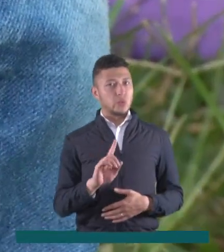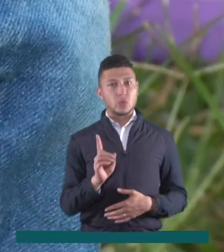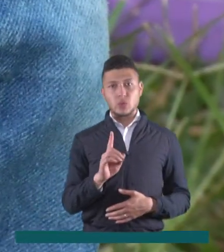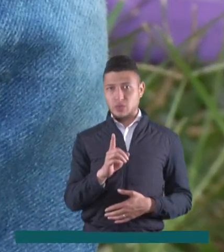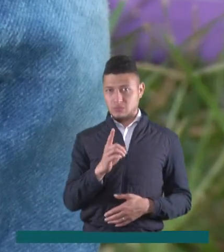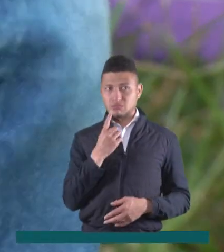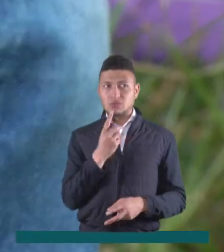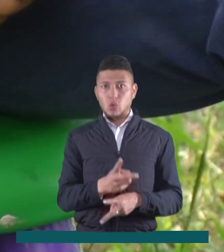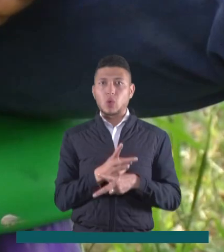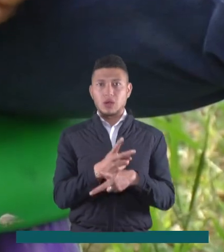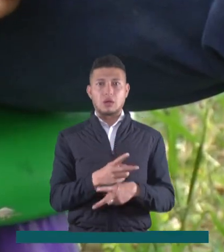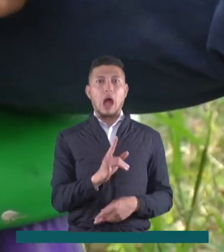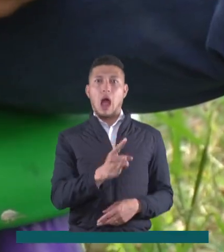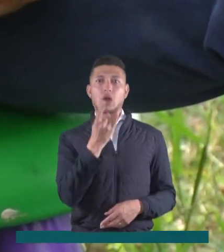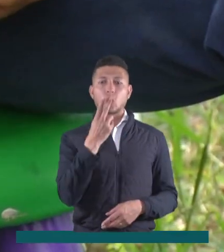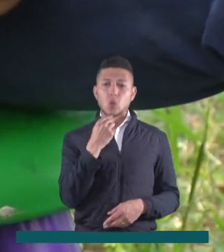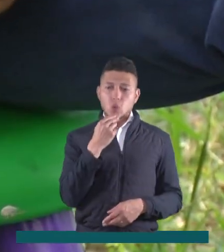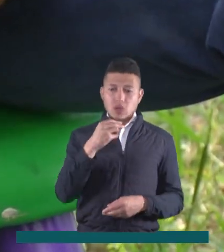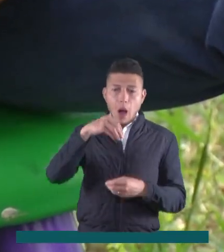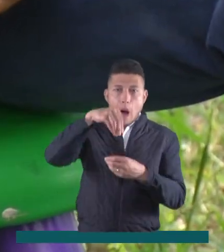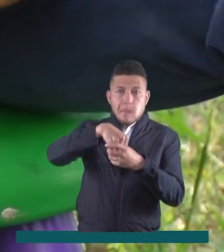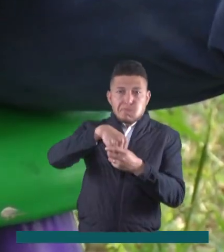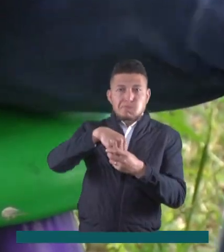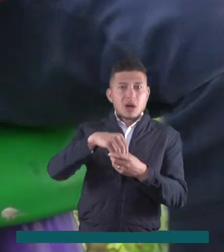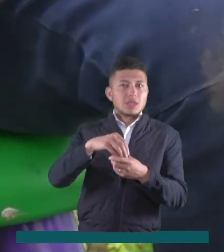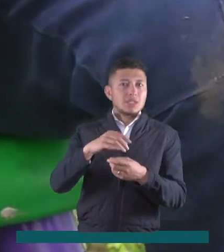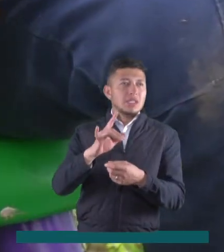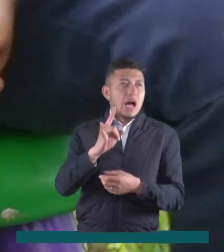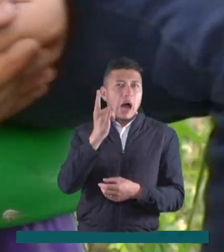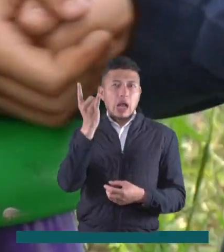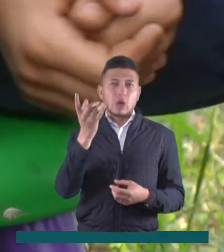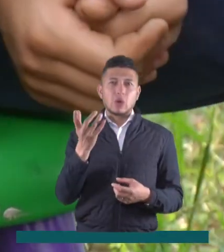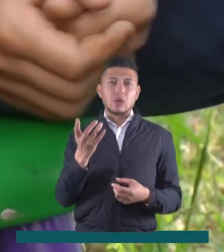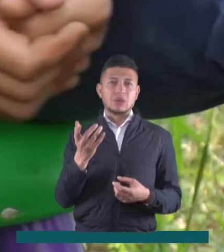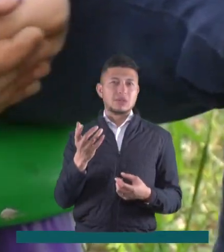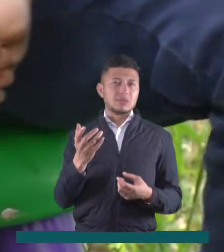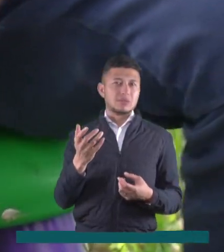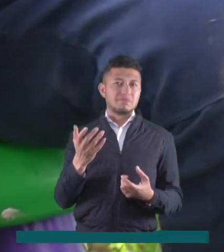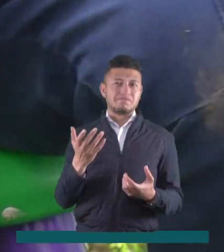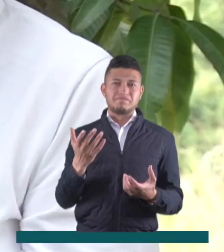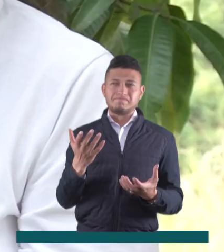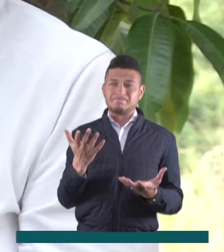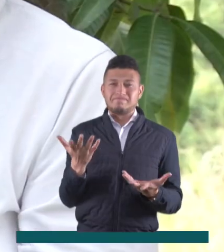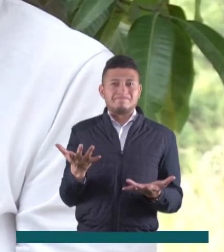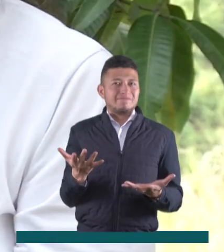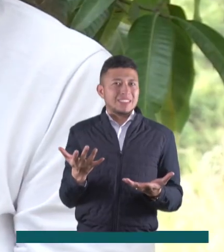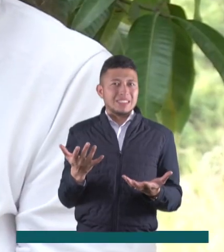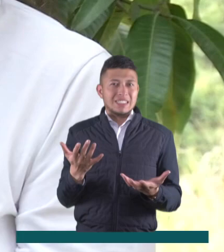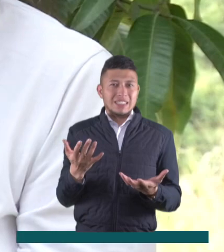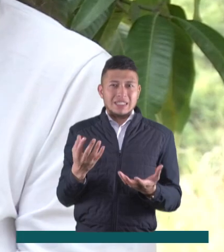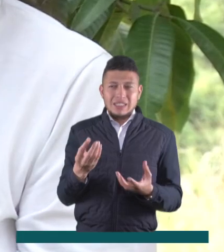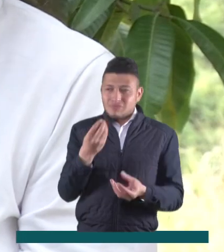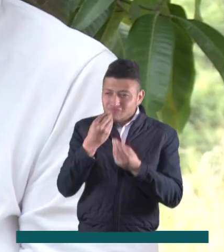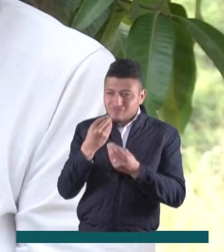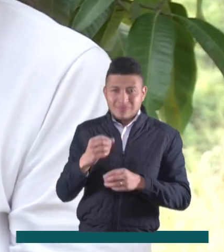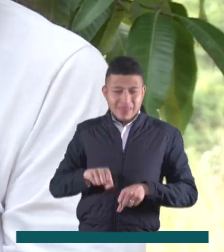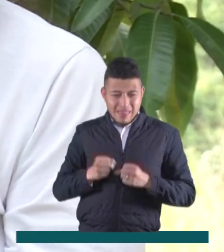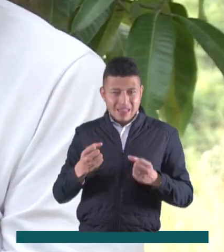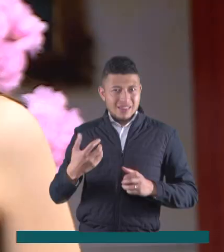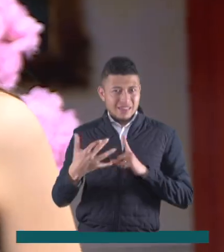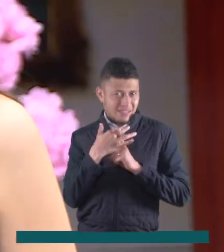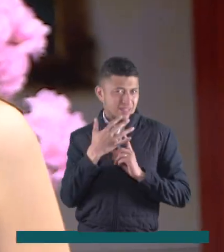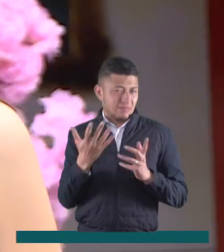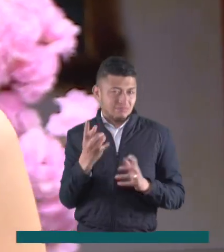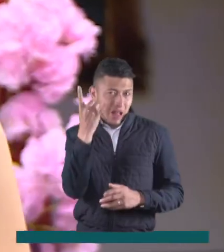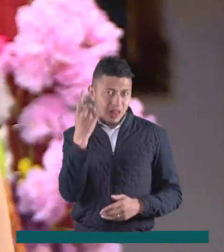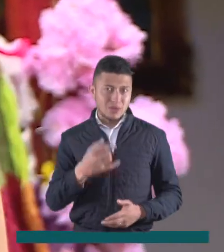Porque ahí es cuando le dan los dulces a uno que estén de pronto, les haga daño a